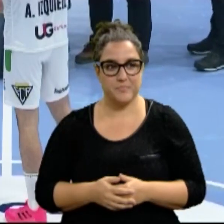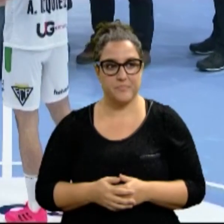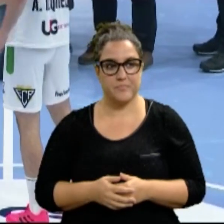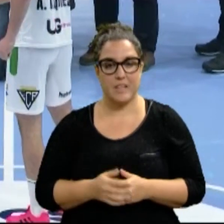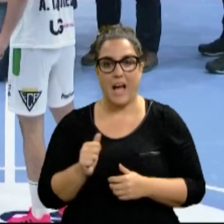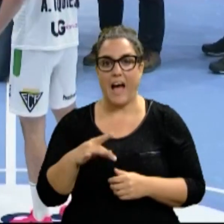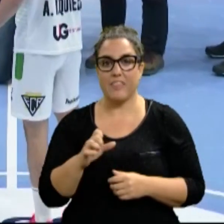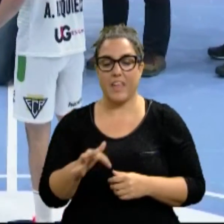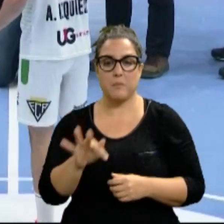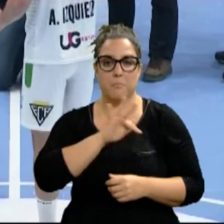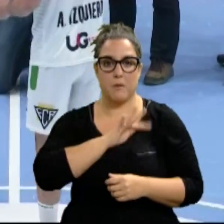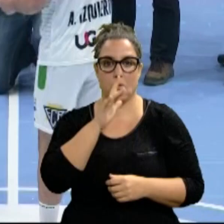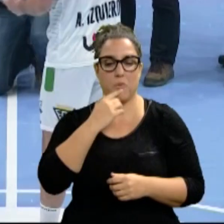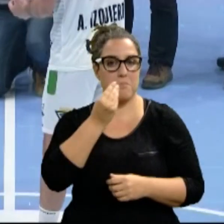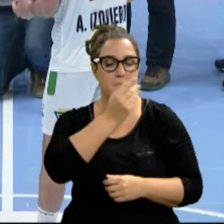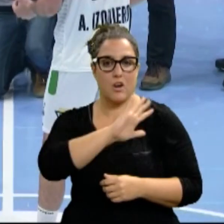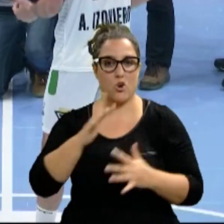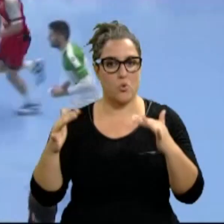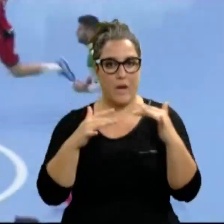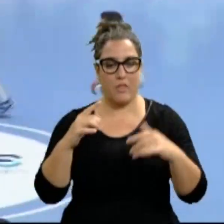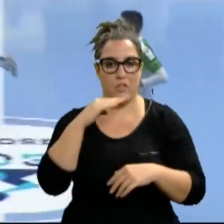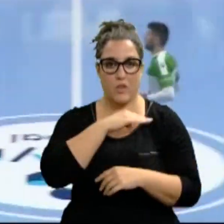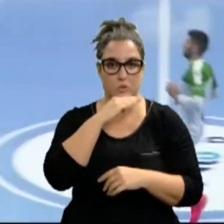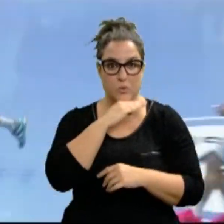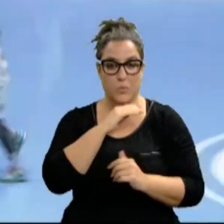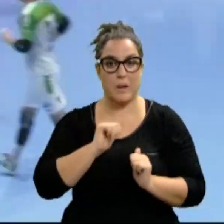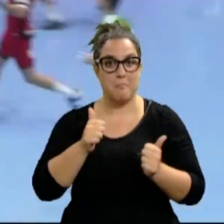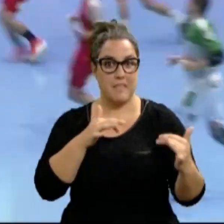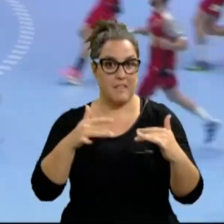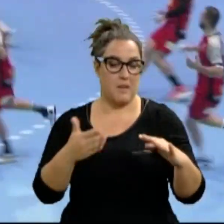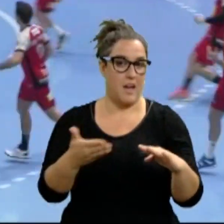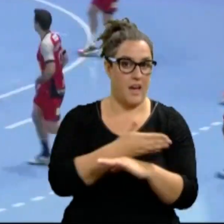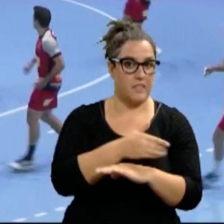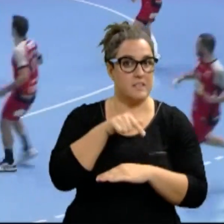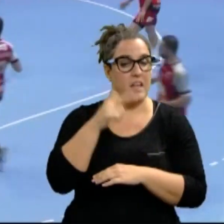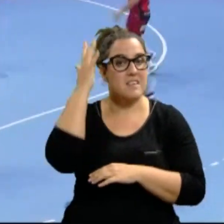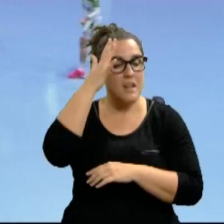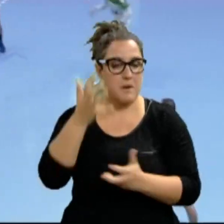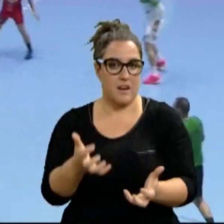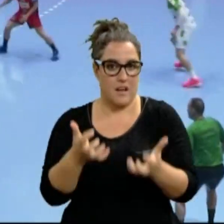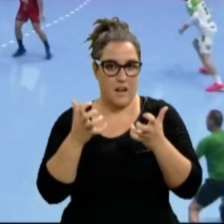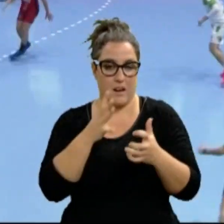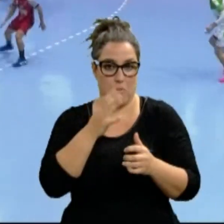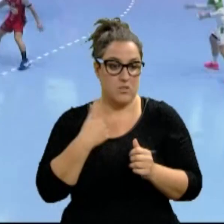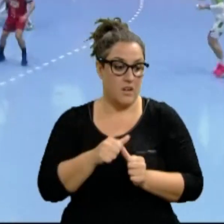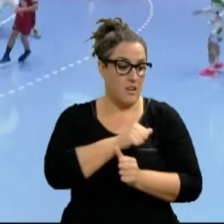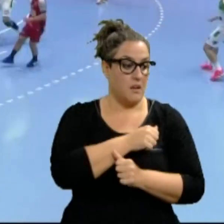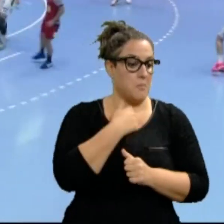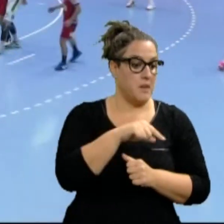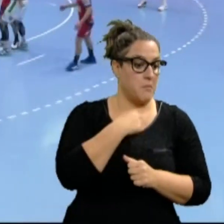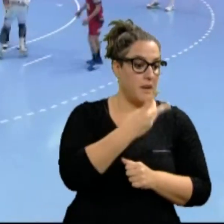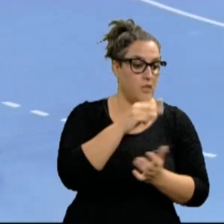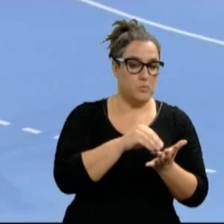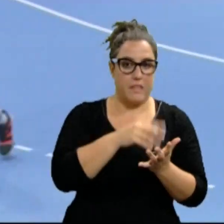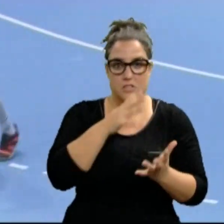Ander Izquierdo recibió el premio al mejor jugador del mes de octubre antes del inicio del partido en el que los navarros volvieron a ganar. Tras dos derrotas consecutivas, se impusieron